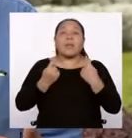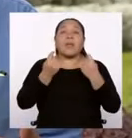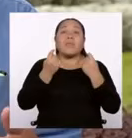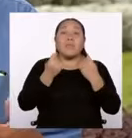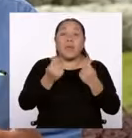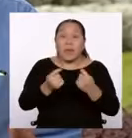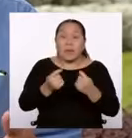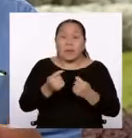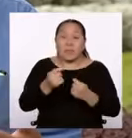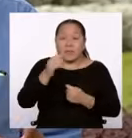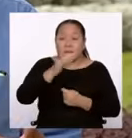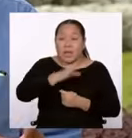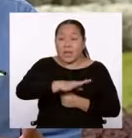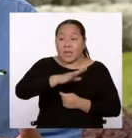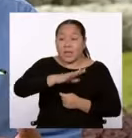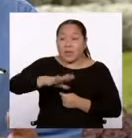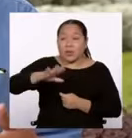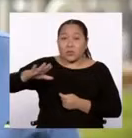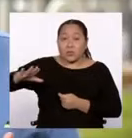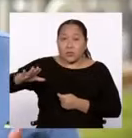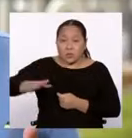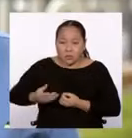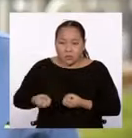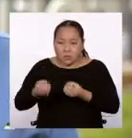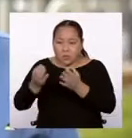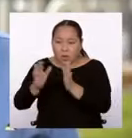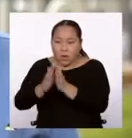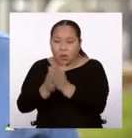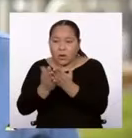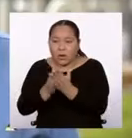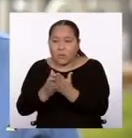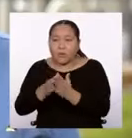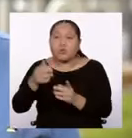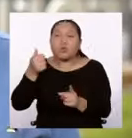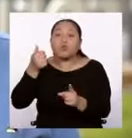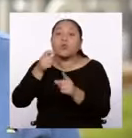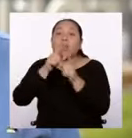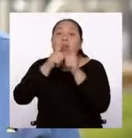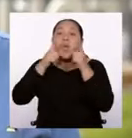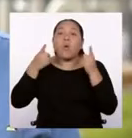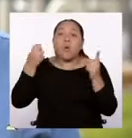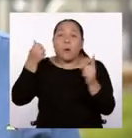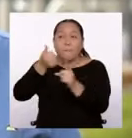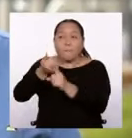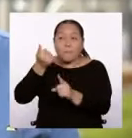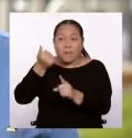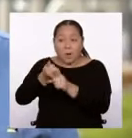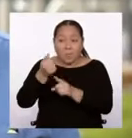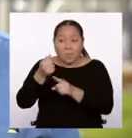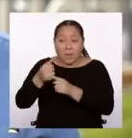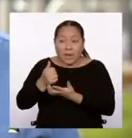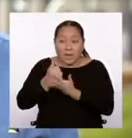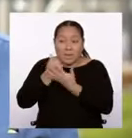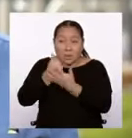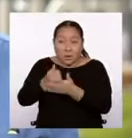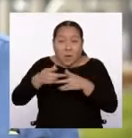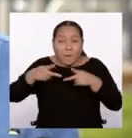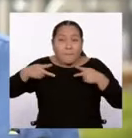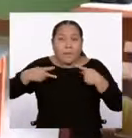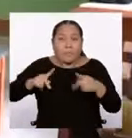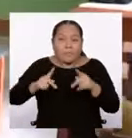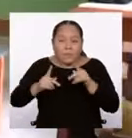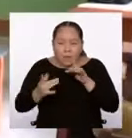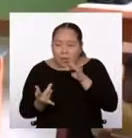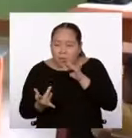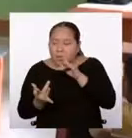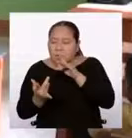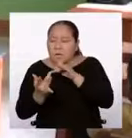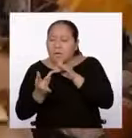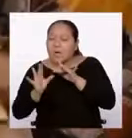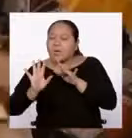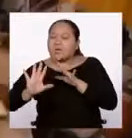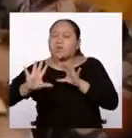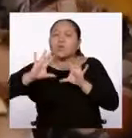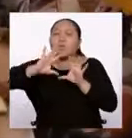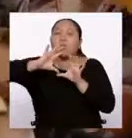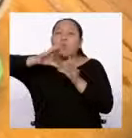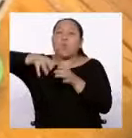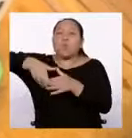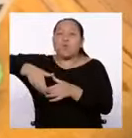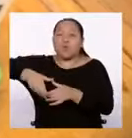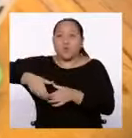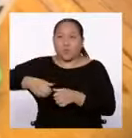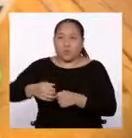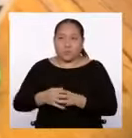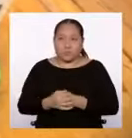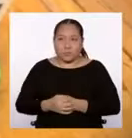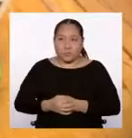reciban un material de un cuaderno, un texto en su lengua originaria que les permita acercarse a su mundo natural, su